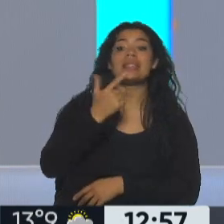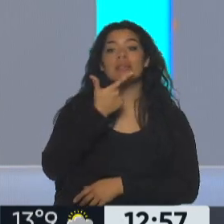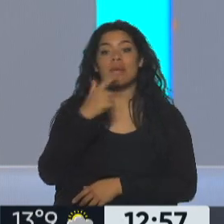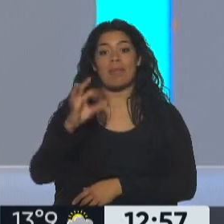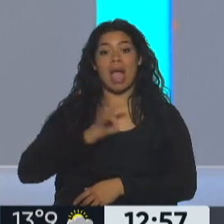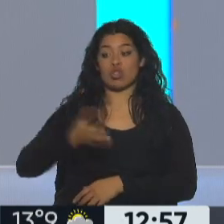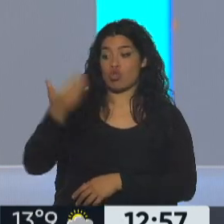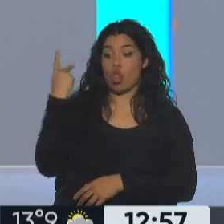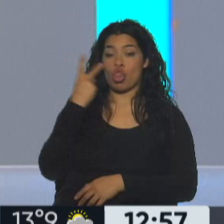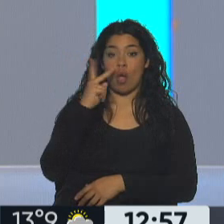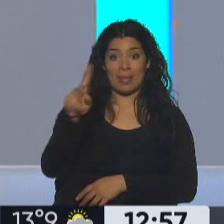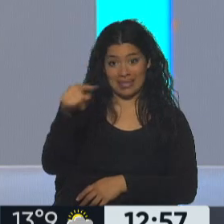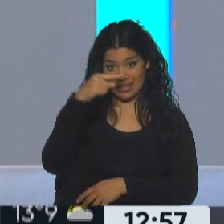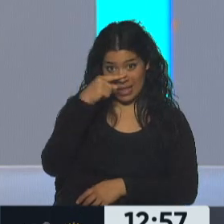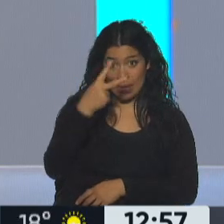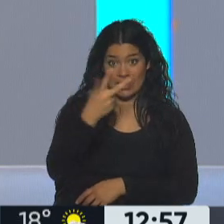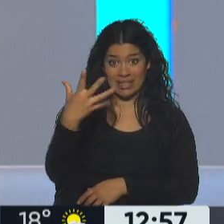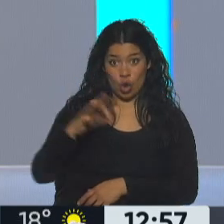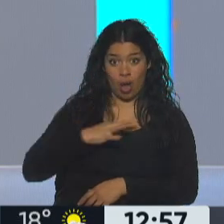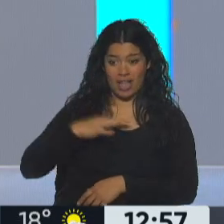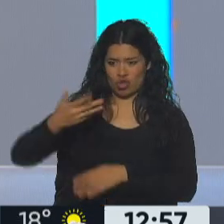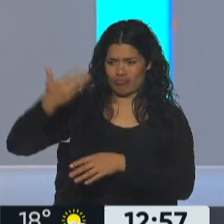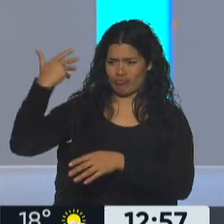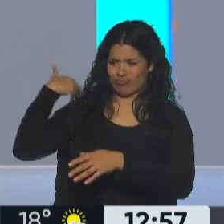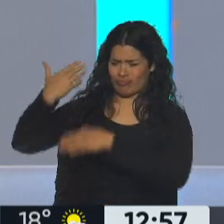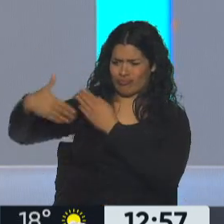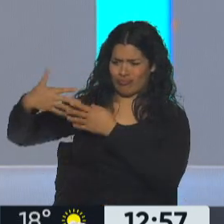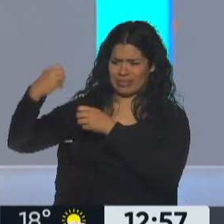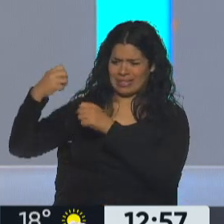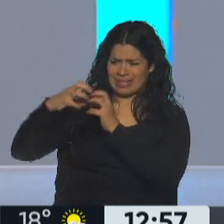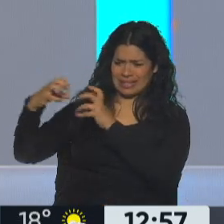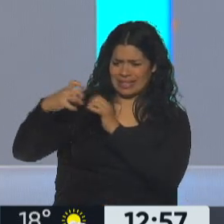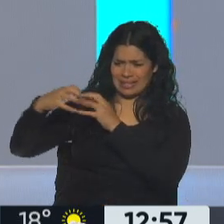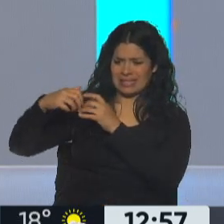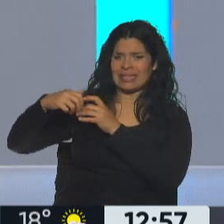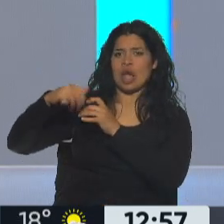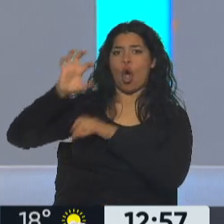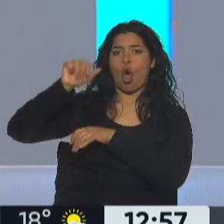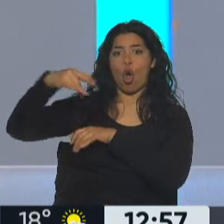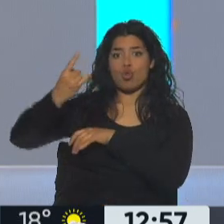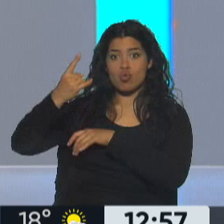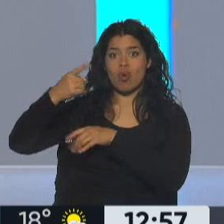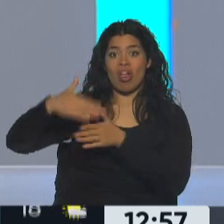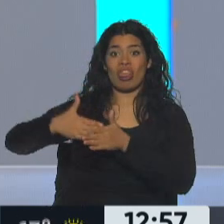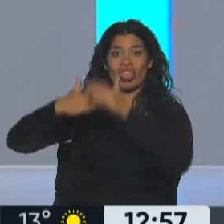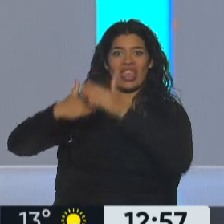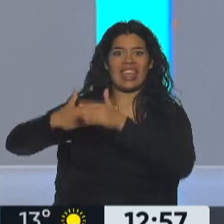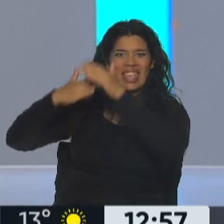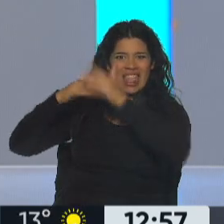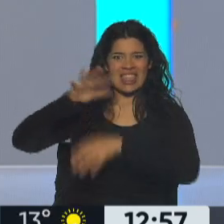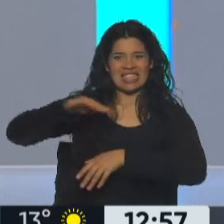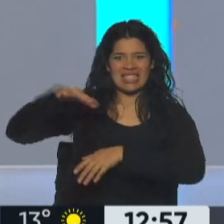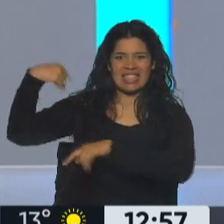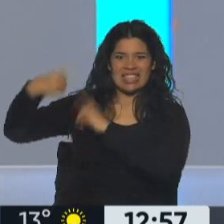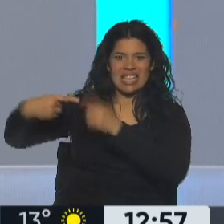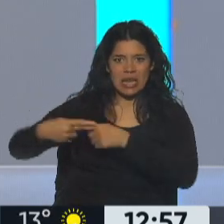tras más de 25 años de negociaciones dentro del seno de Naciones Unidas, donde los dirigentes indígenas viajaban permanentemente